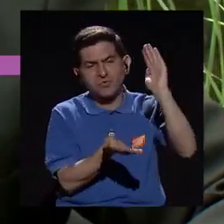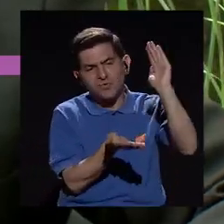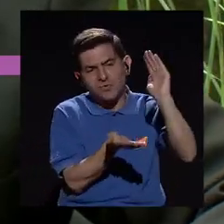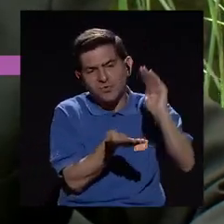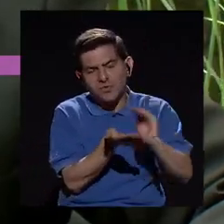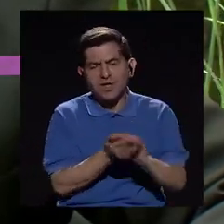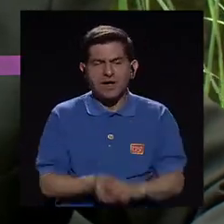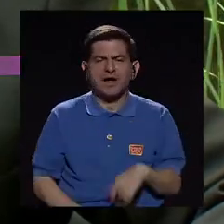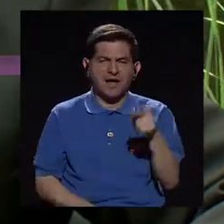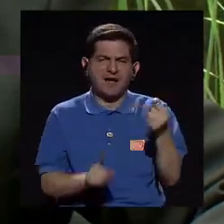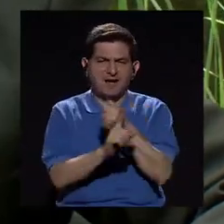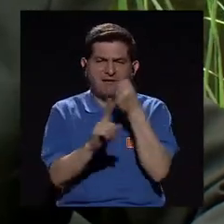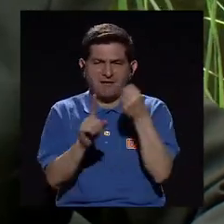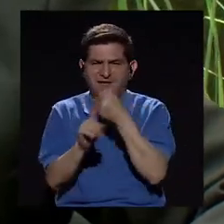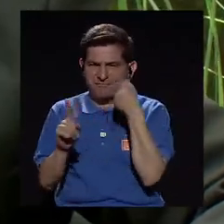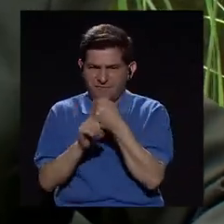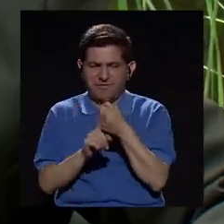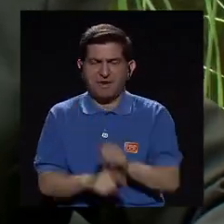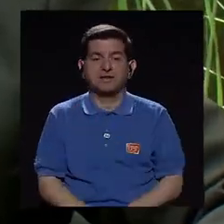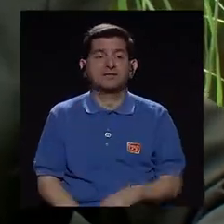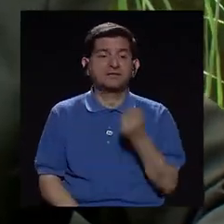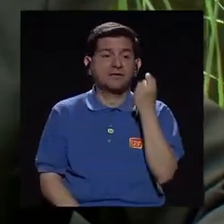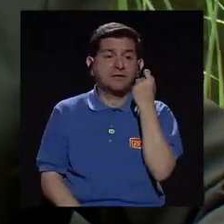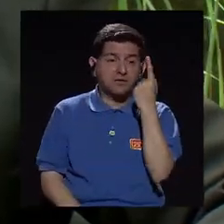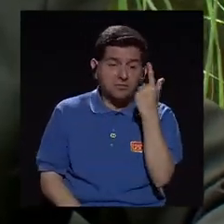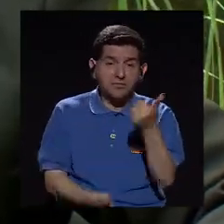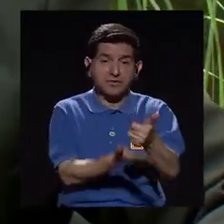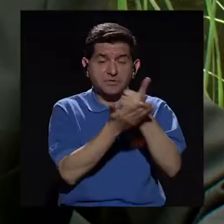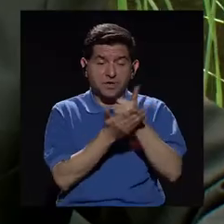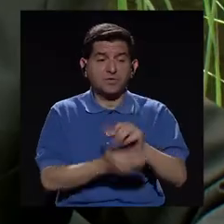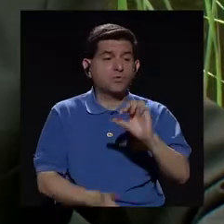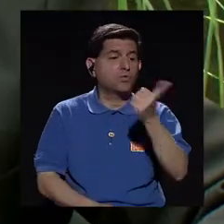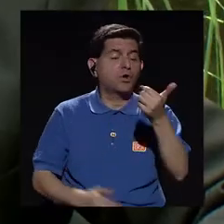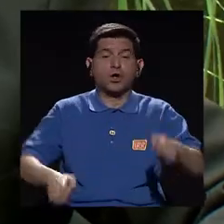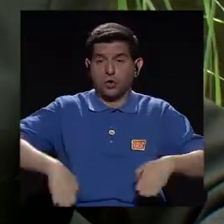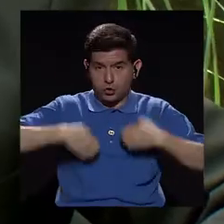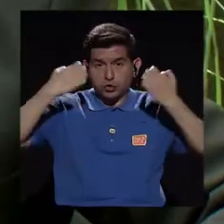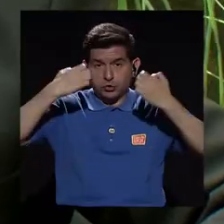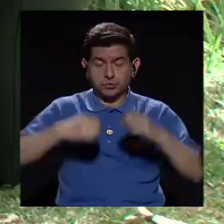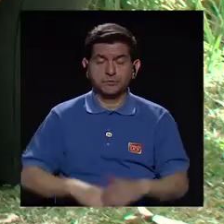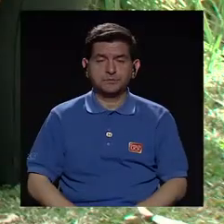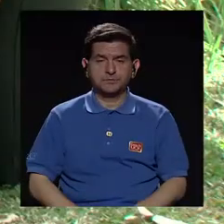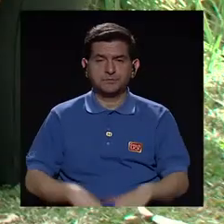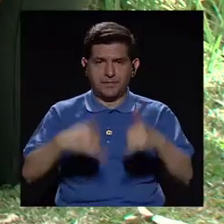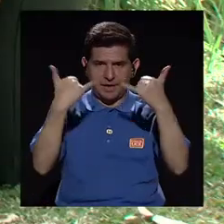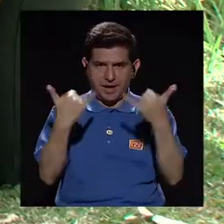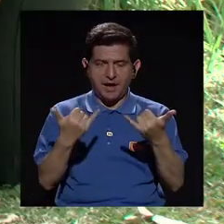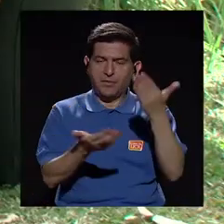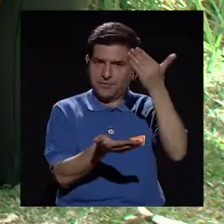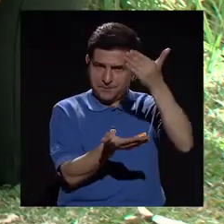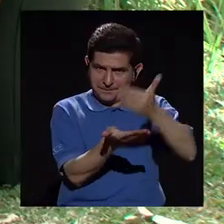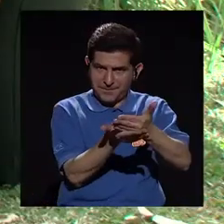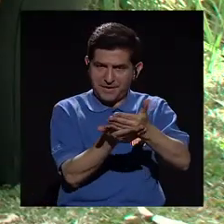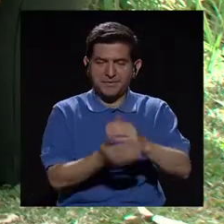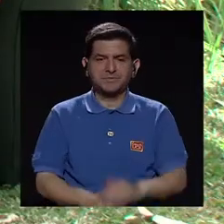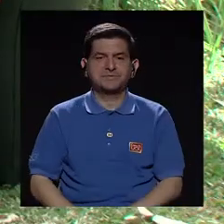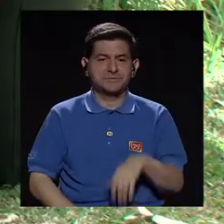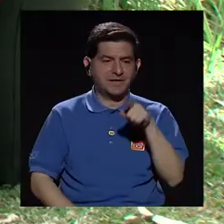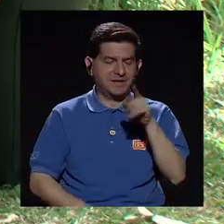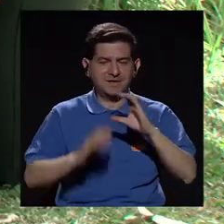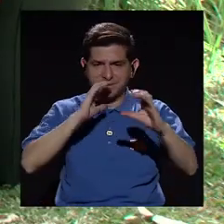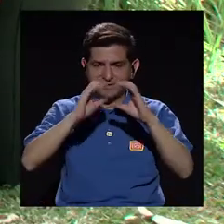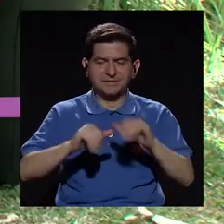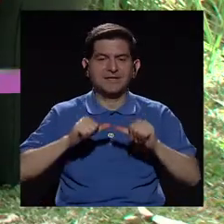a disminuir esos índices de violencia, nos ayuda a entender que hay una otra edad. Vamos a hacer otra pausa en esta